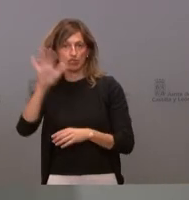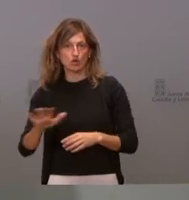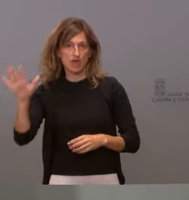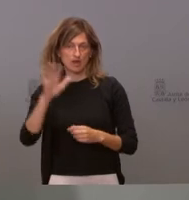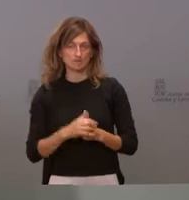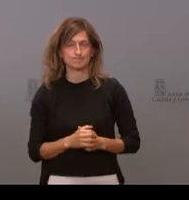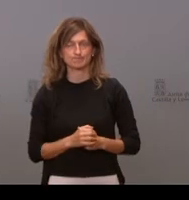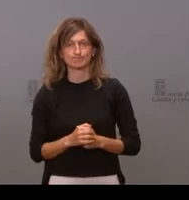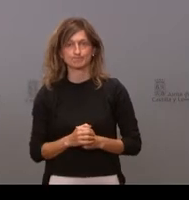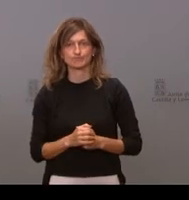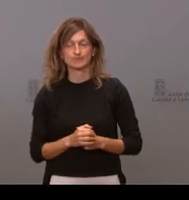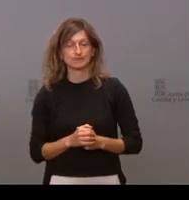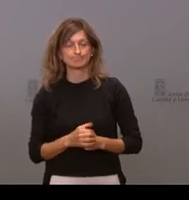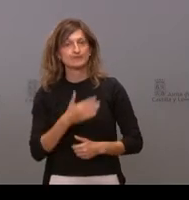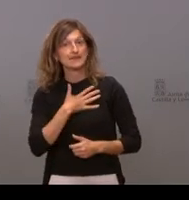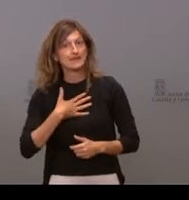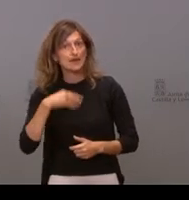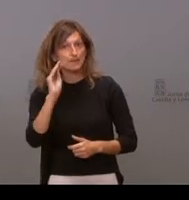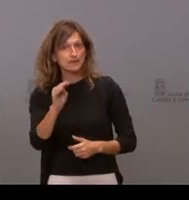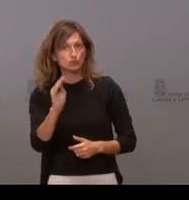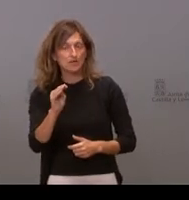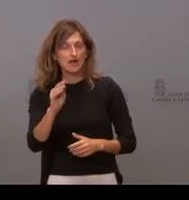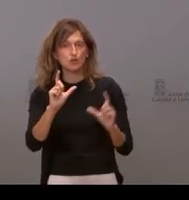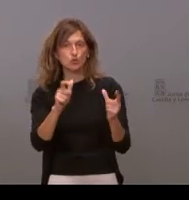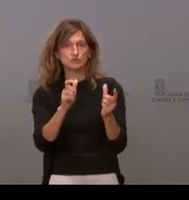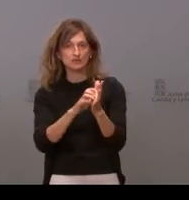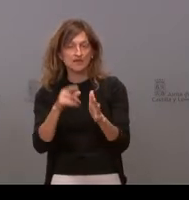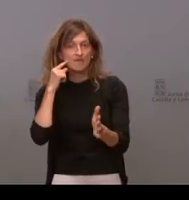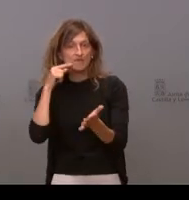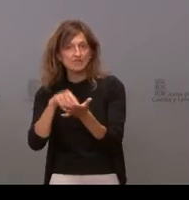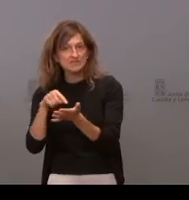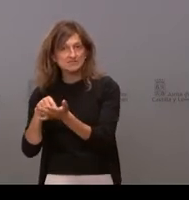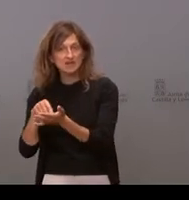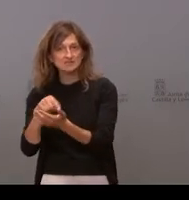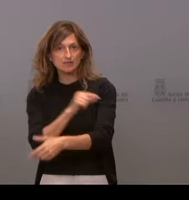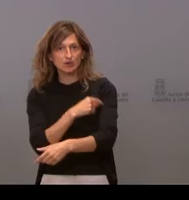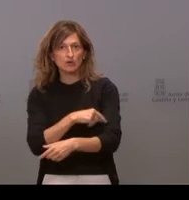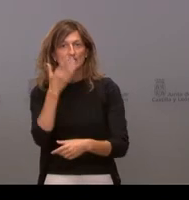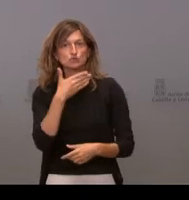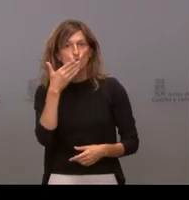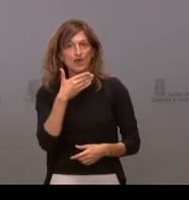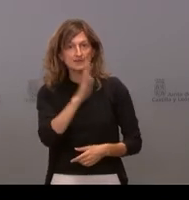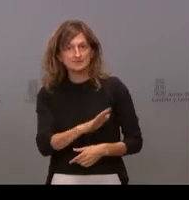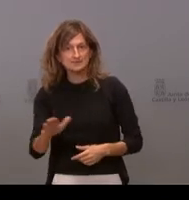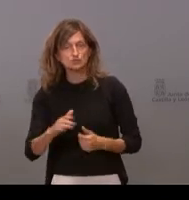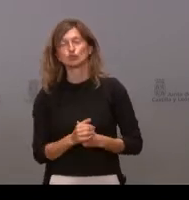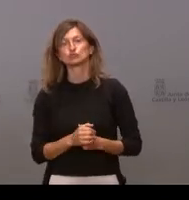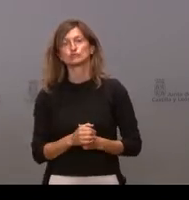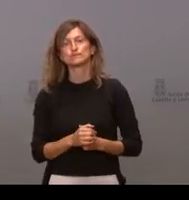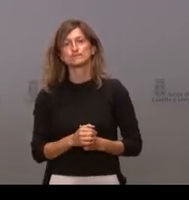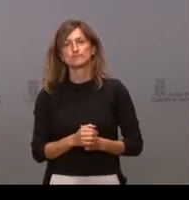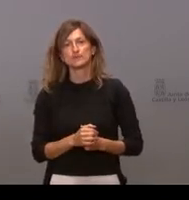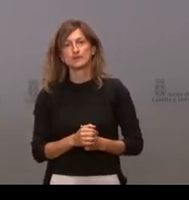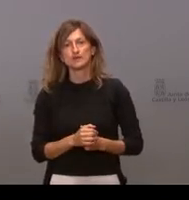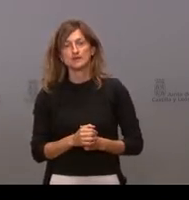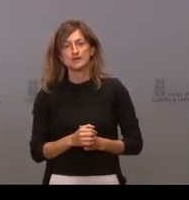Yo quería preguntarles qué previsión tiene la Junta de fechas de vacunación a los escolares si hay dosis